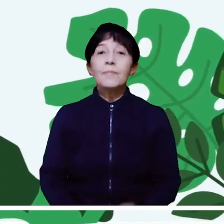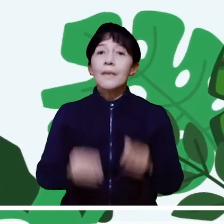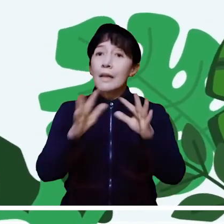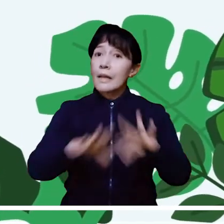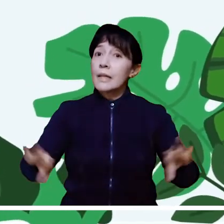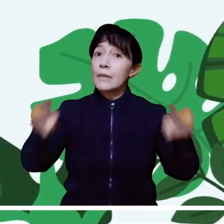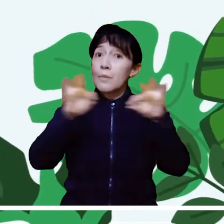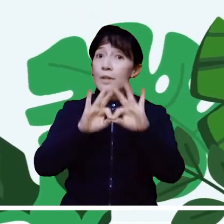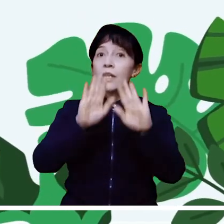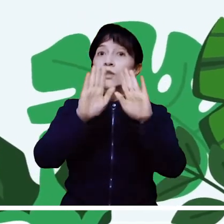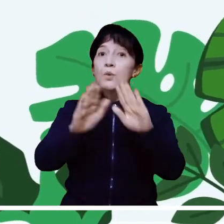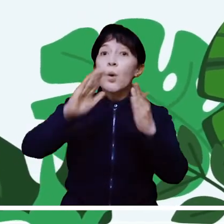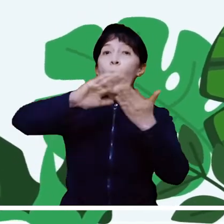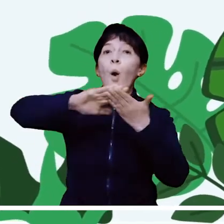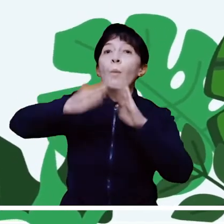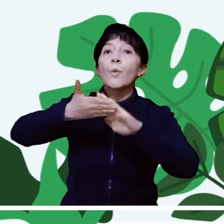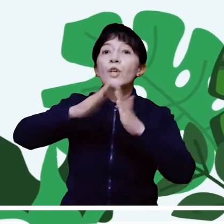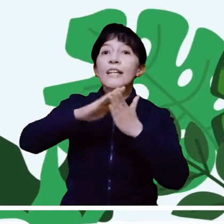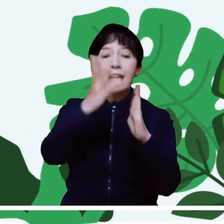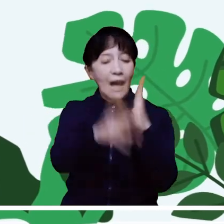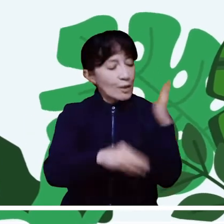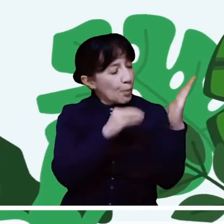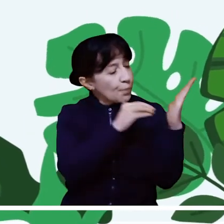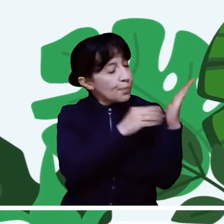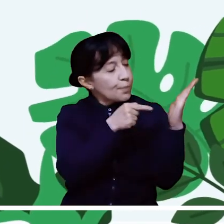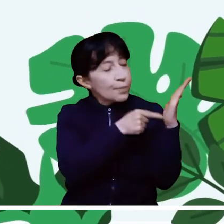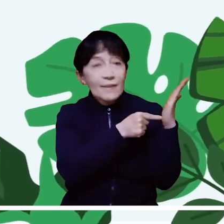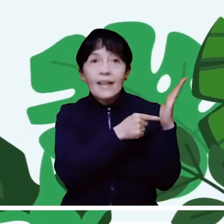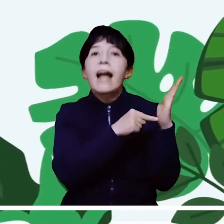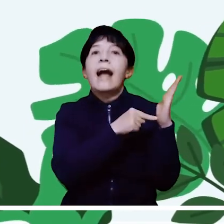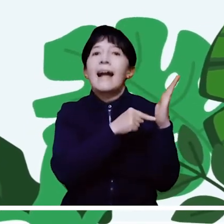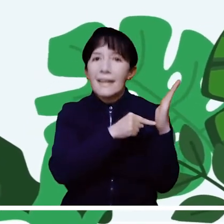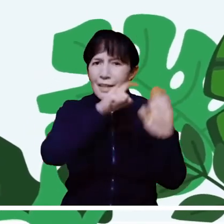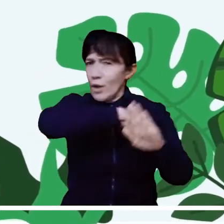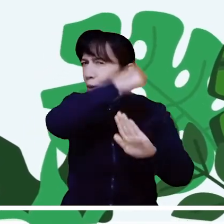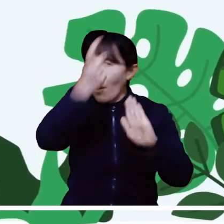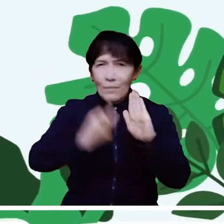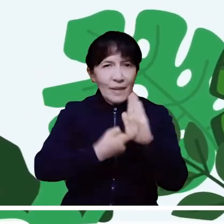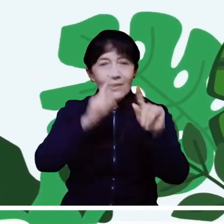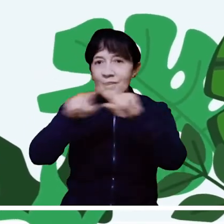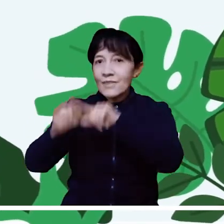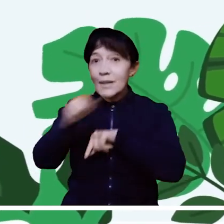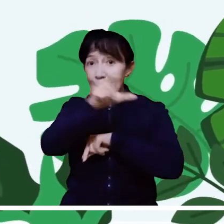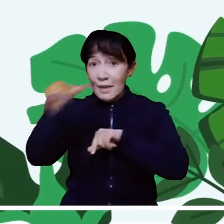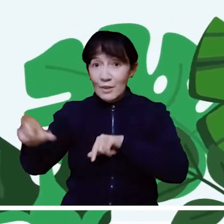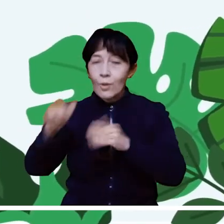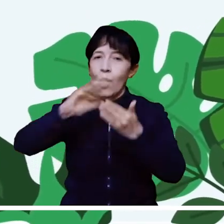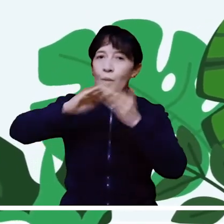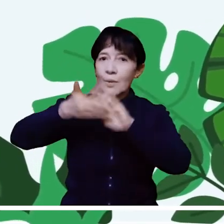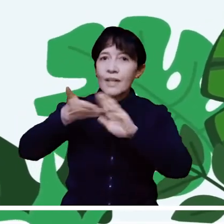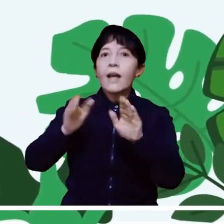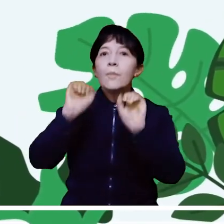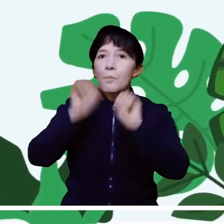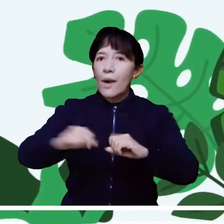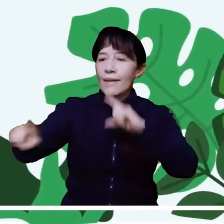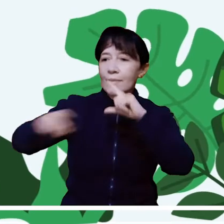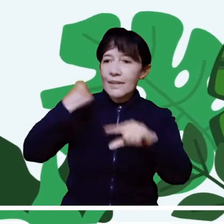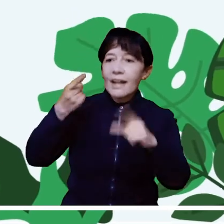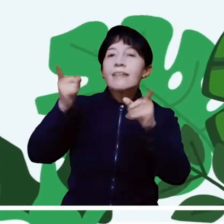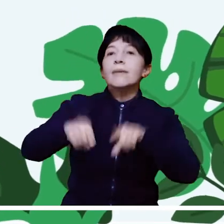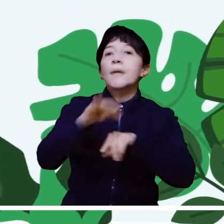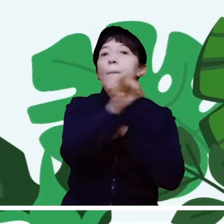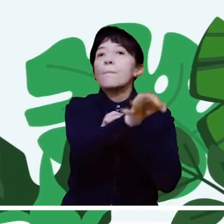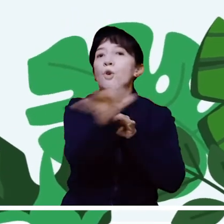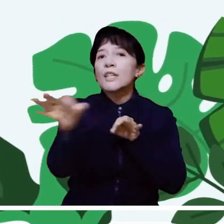Ver reportes comunitarios. En esta sección, podrán ver todos los reportes que ha enviado la comunidad